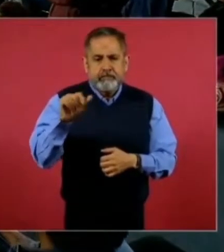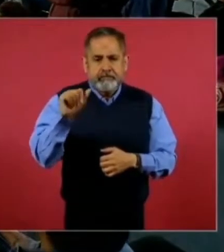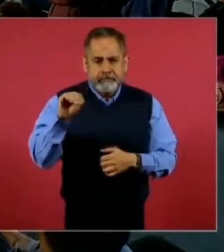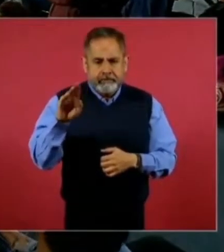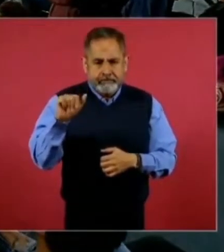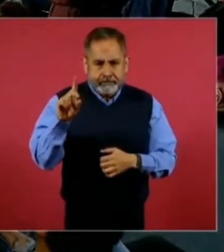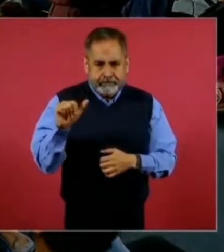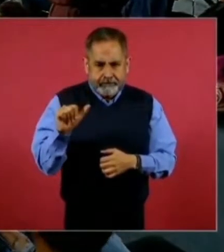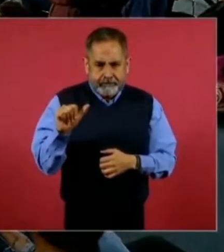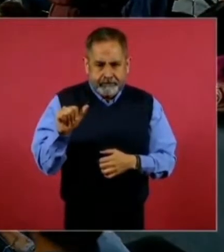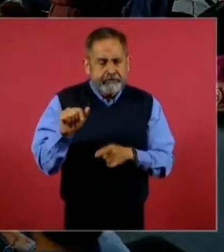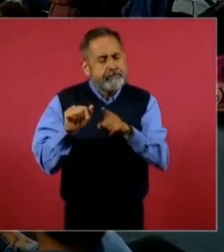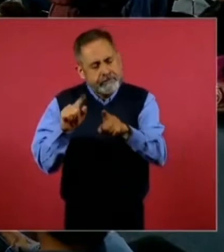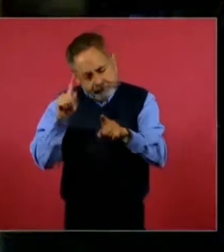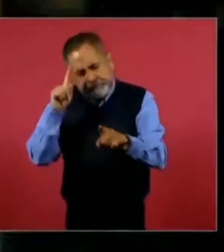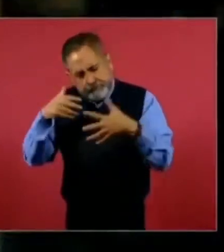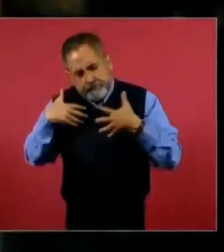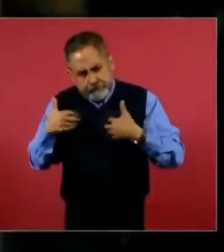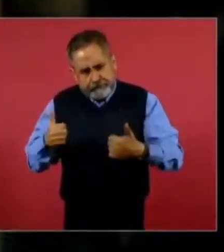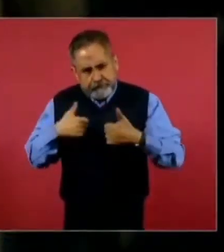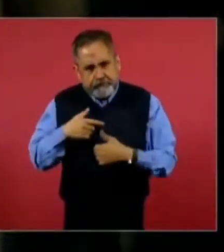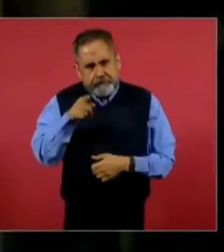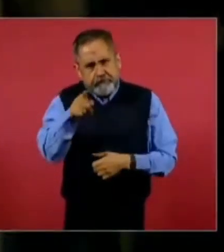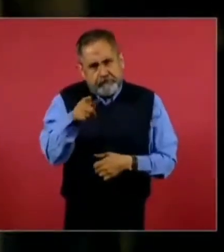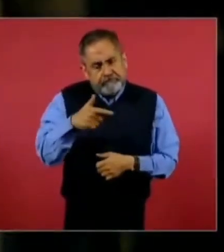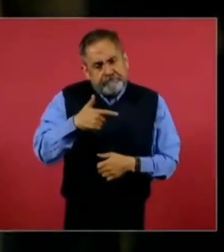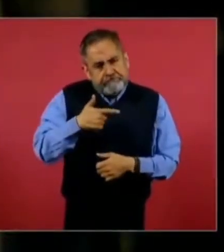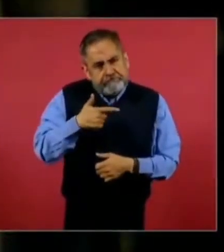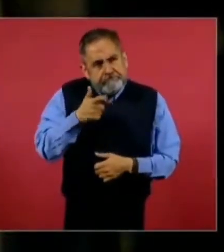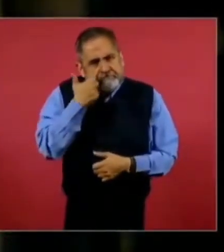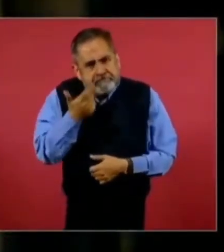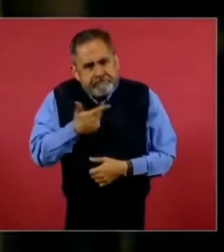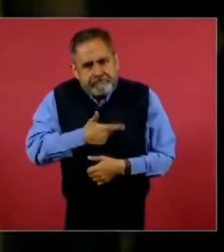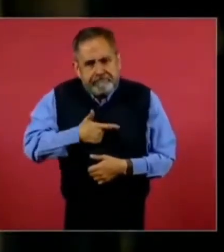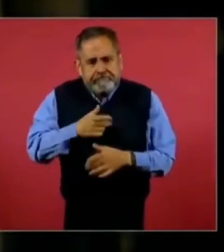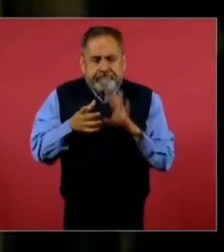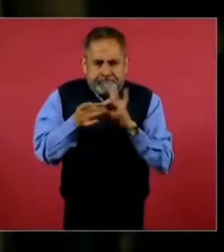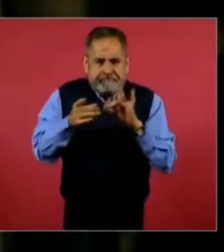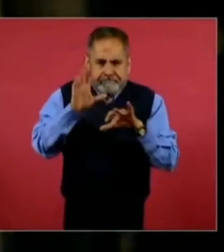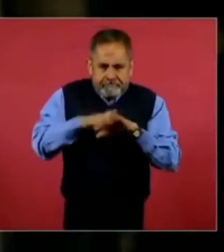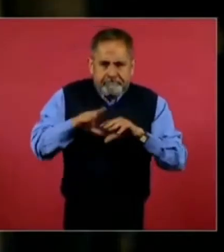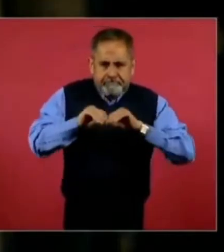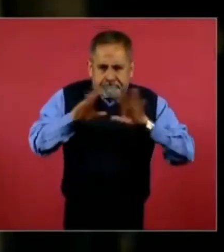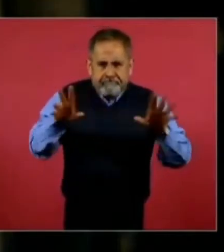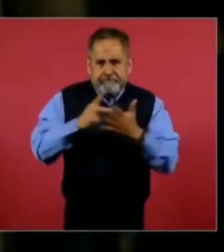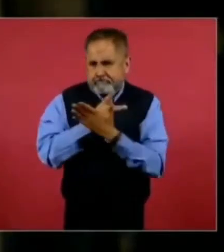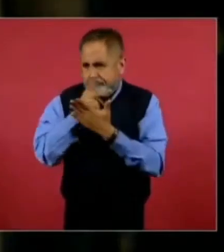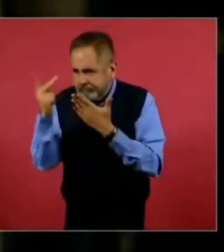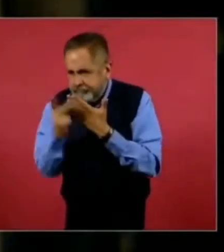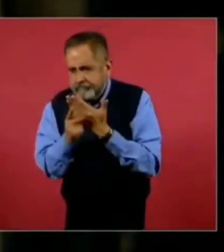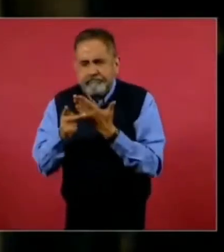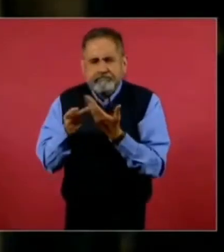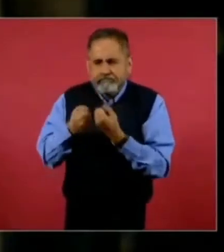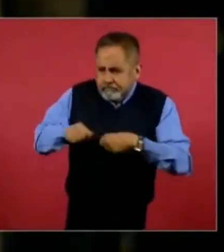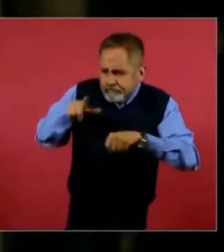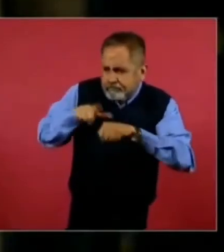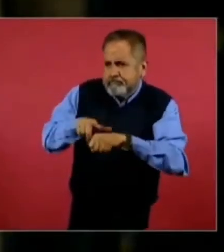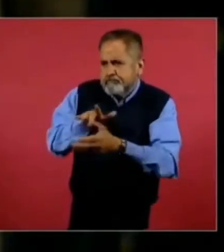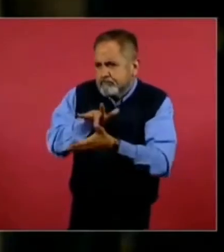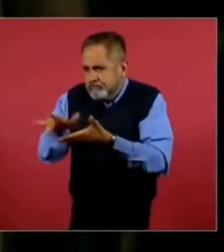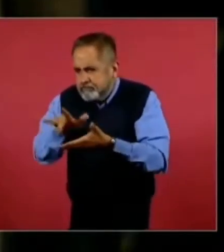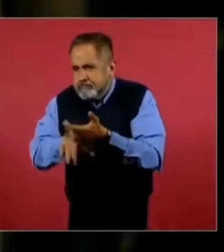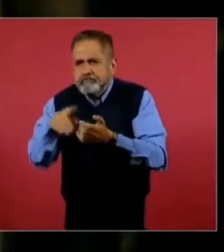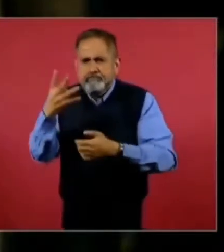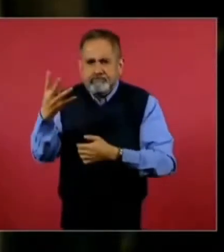yo también entiendo que a usted le gustaría que se hablara más de sus programas sociales, de sus obras, del proyecto de la Cuarta